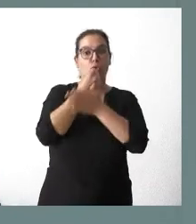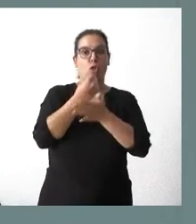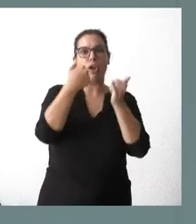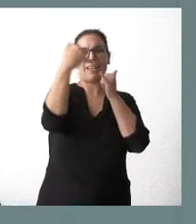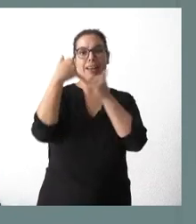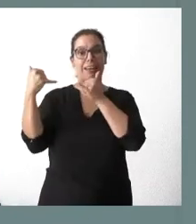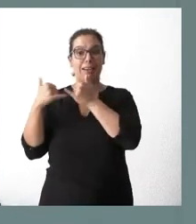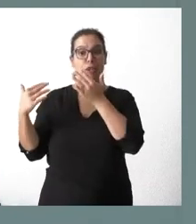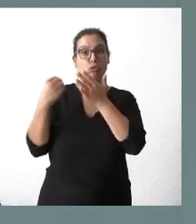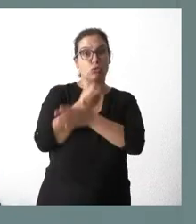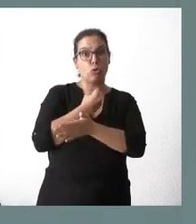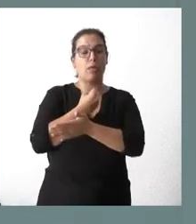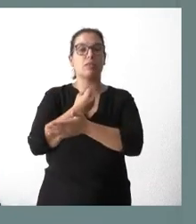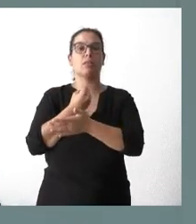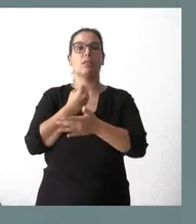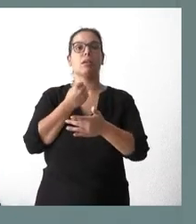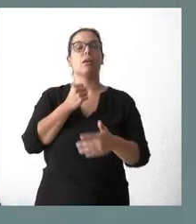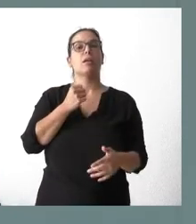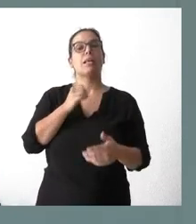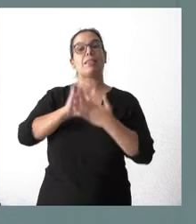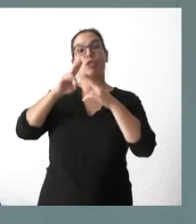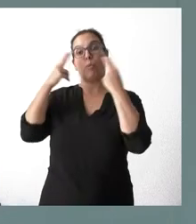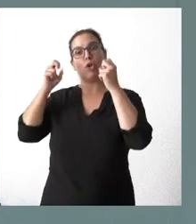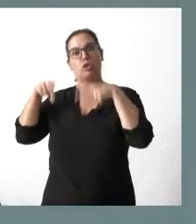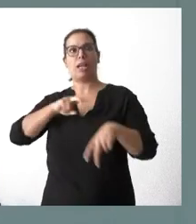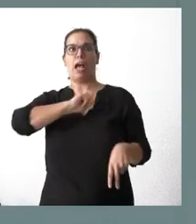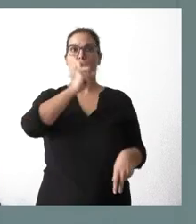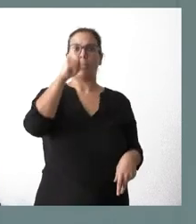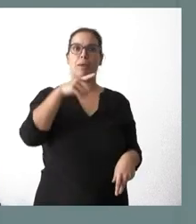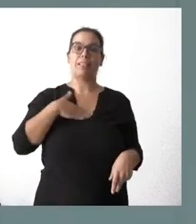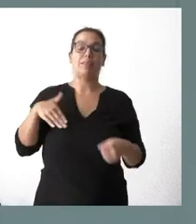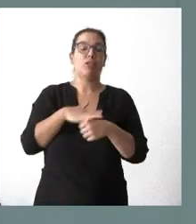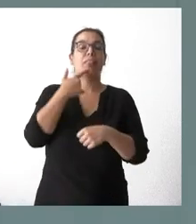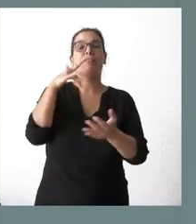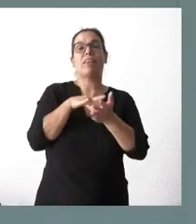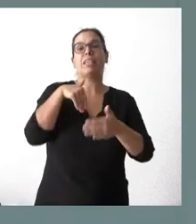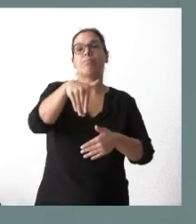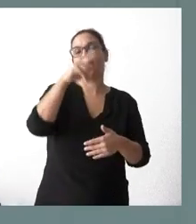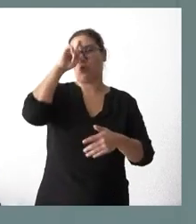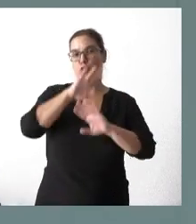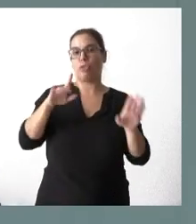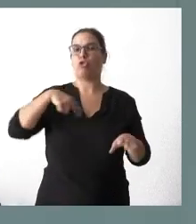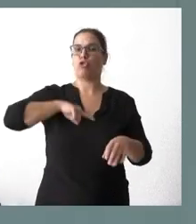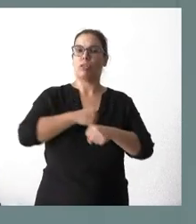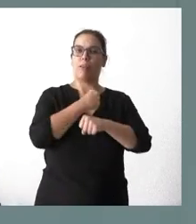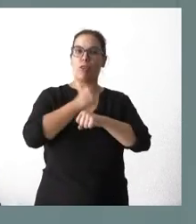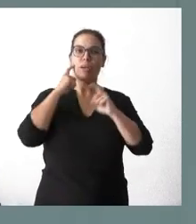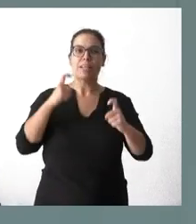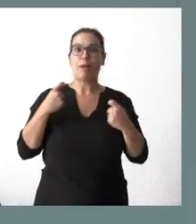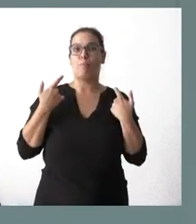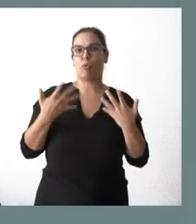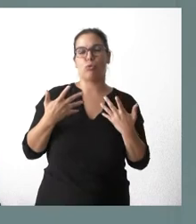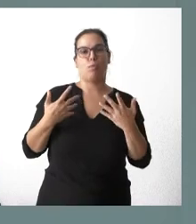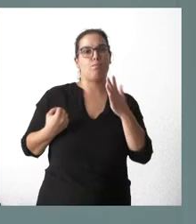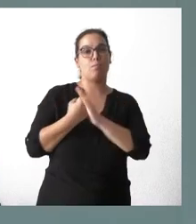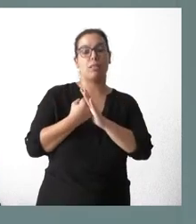siendo de altas prestaciones, no son obligación de servicio público. Por tanto, no le puedo decir una fecha, pero nosotros trabajamos que sea cuanto antes y le estamos enviando documentación y